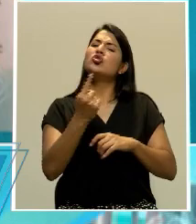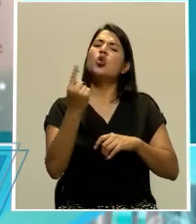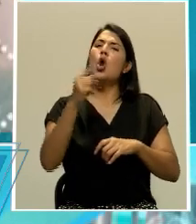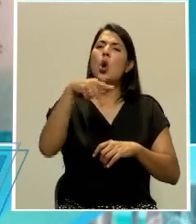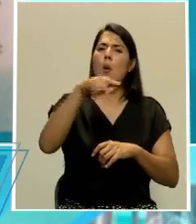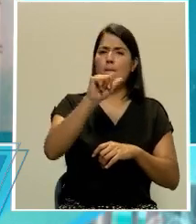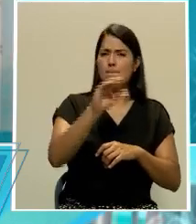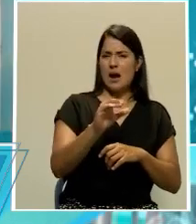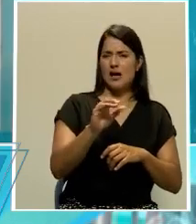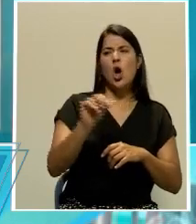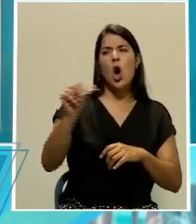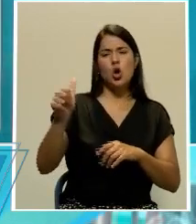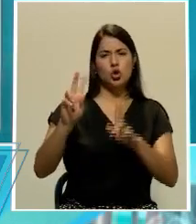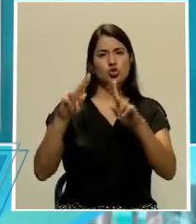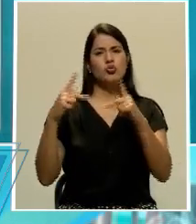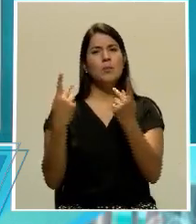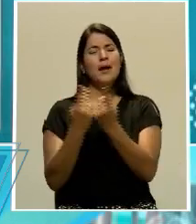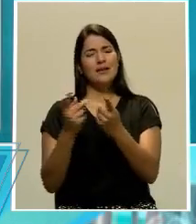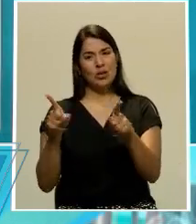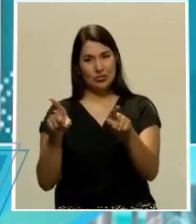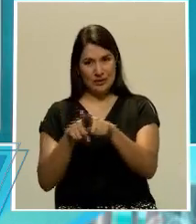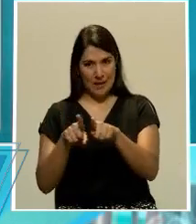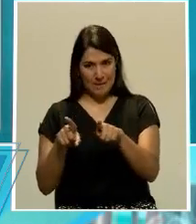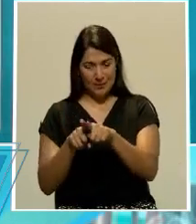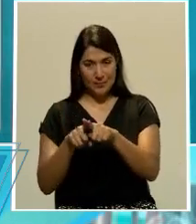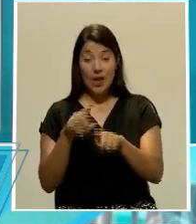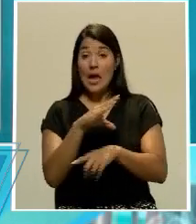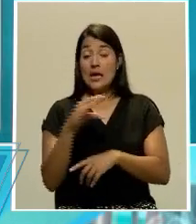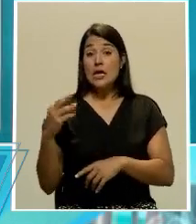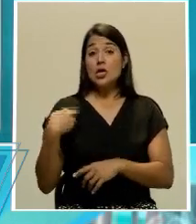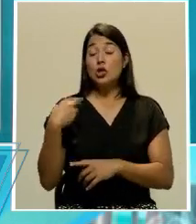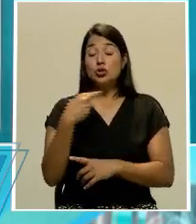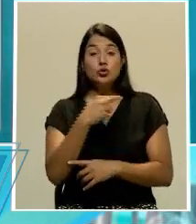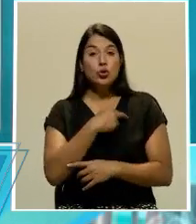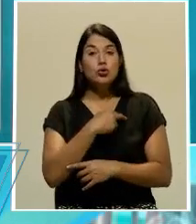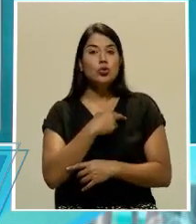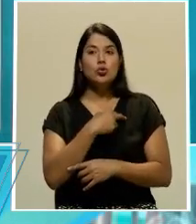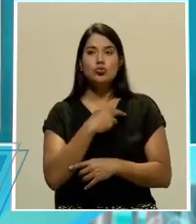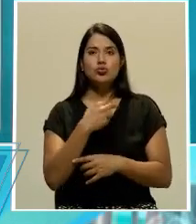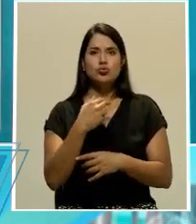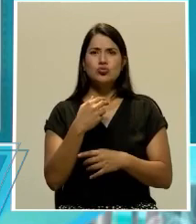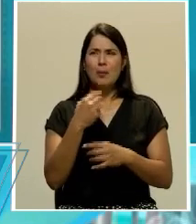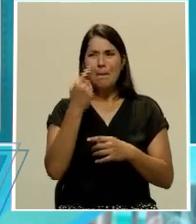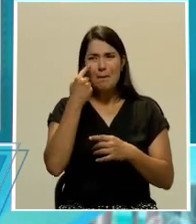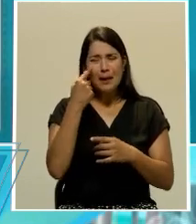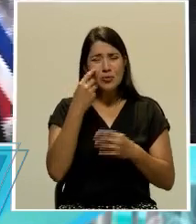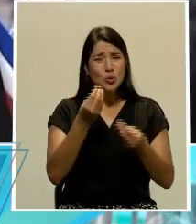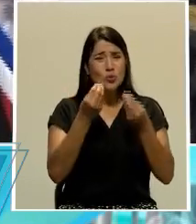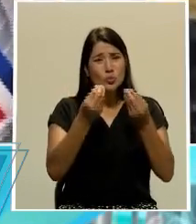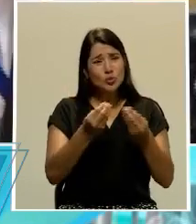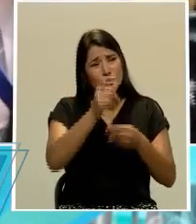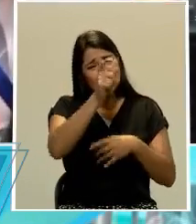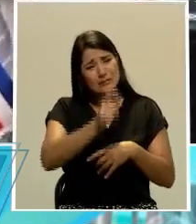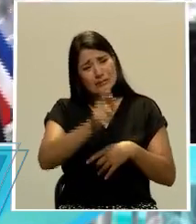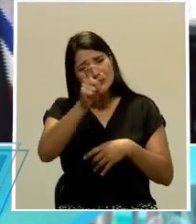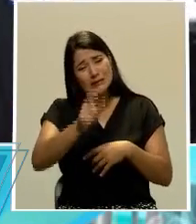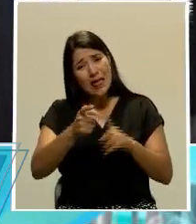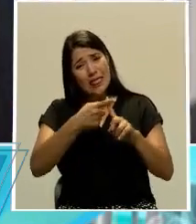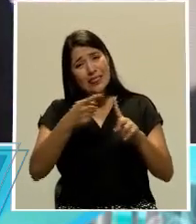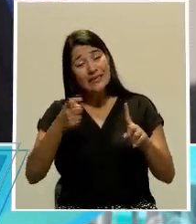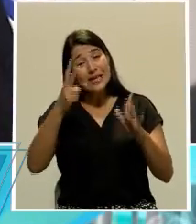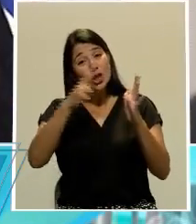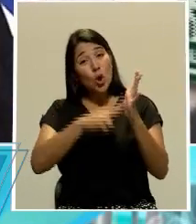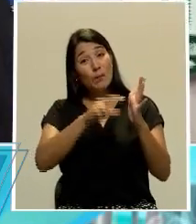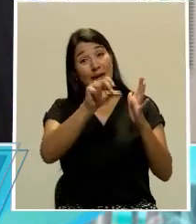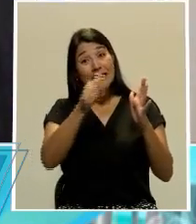que, además del PAC, está presente en otros partidos políticos, y hemos tenido prácticamente un desfile de personas desde 2010 para